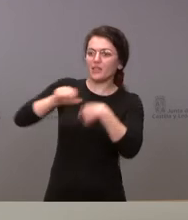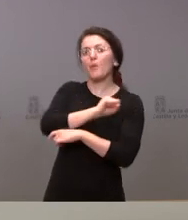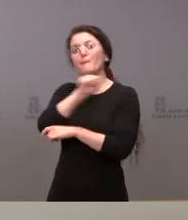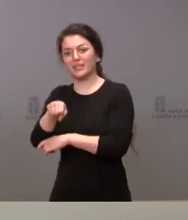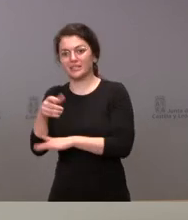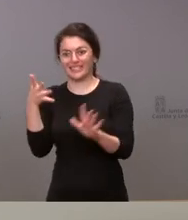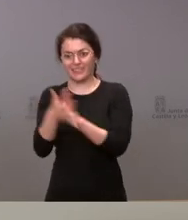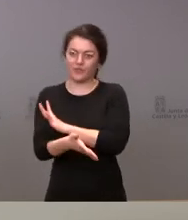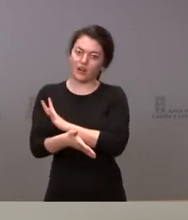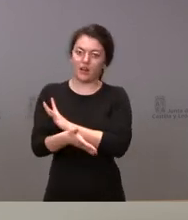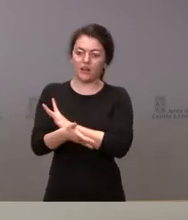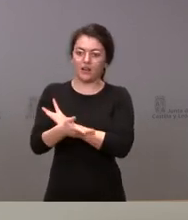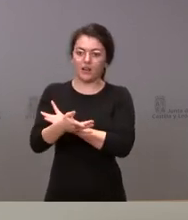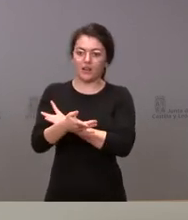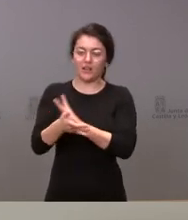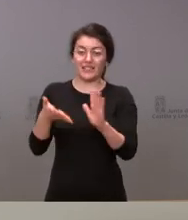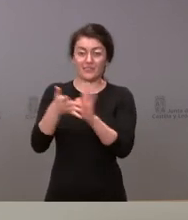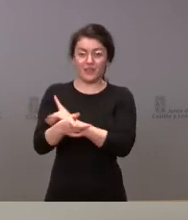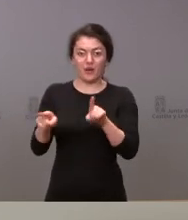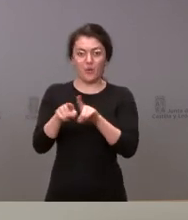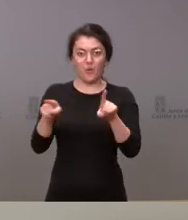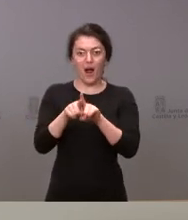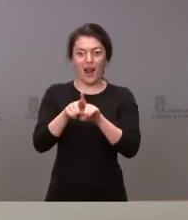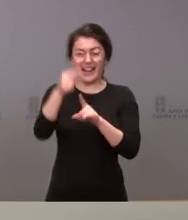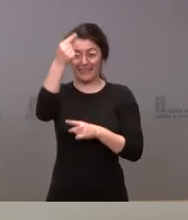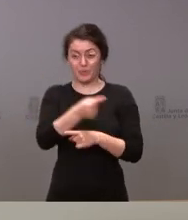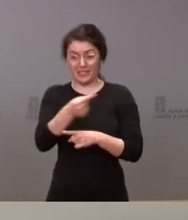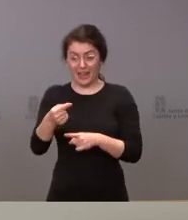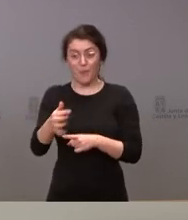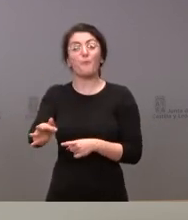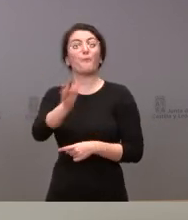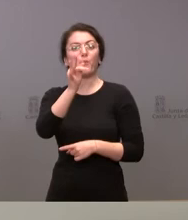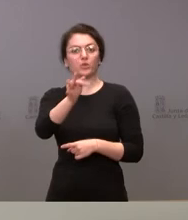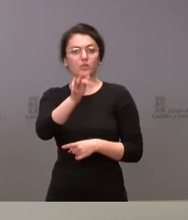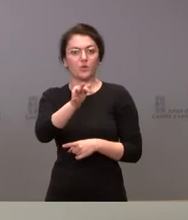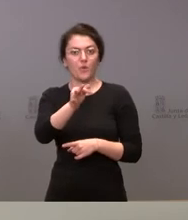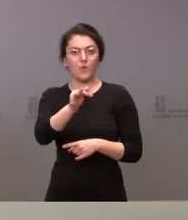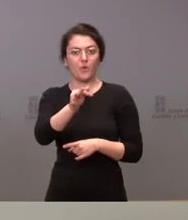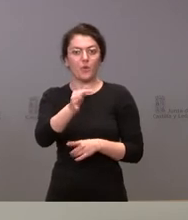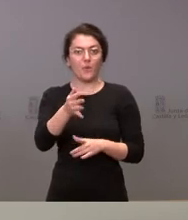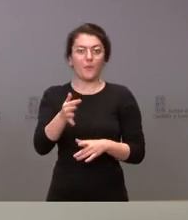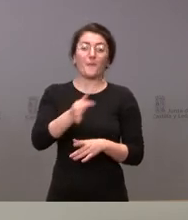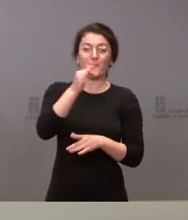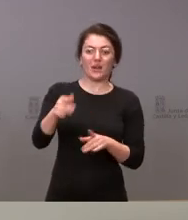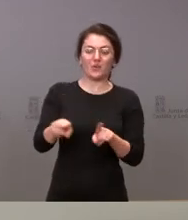y con una cobertura de exportaciones por importaciones superior a 100.